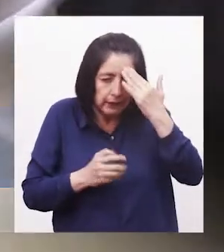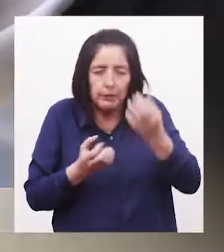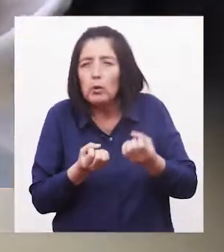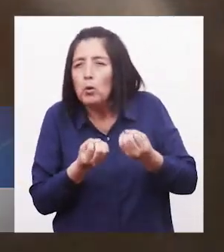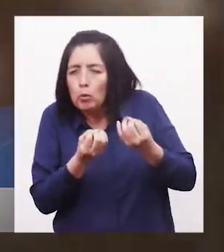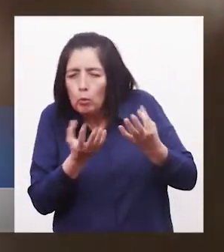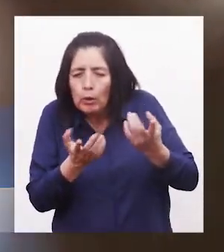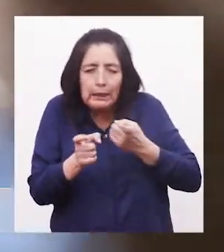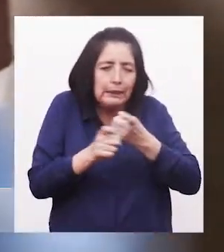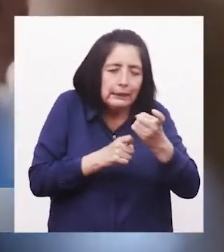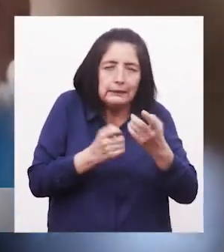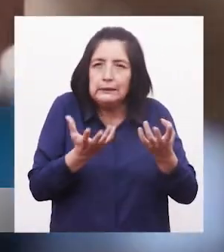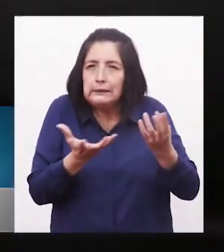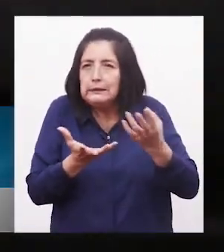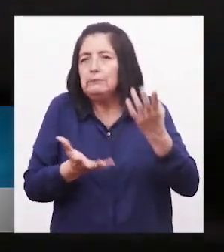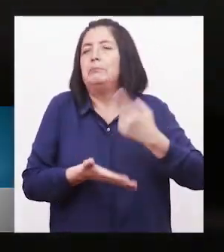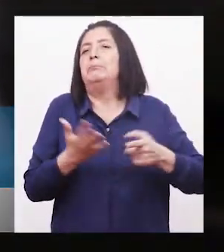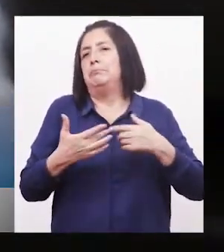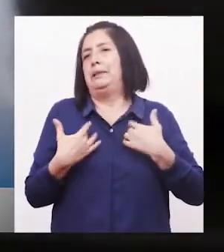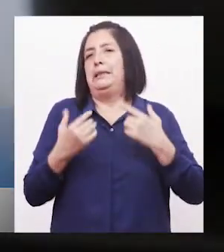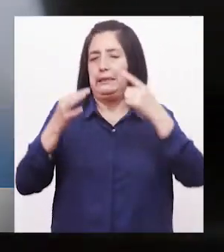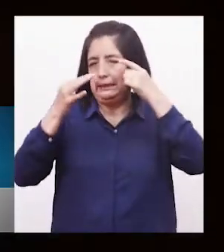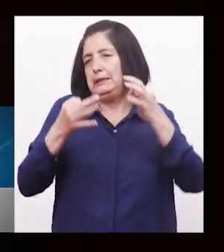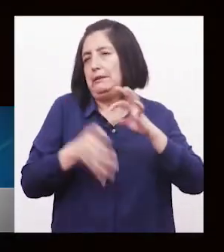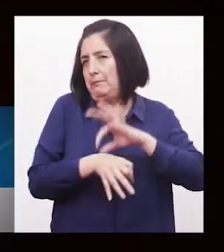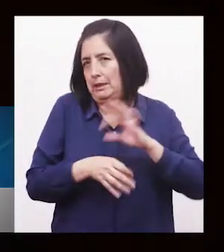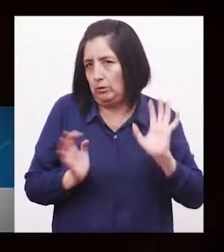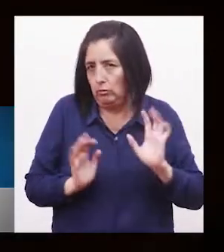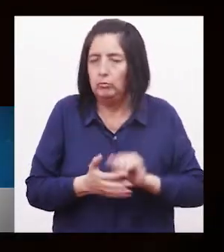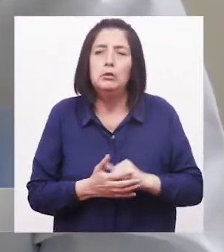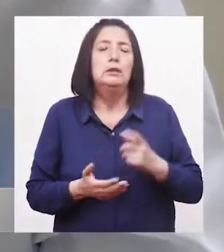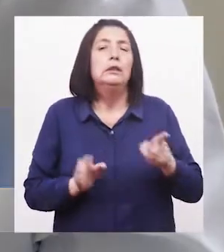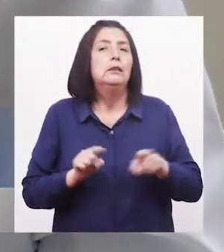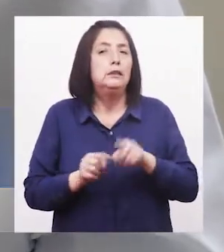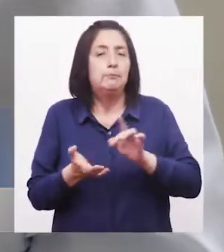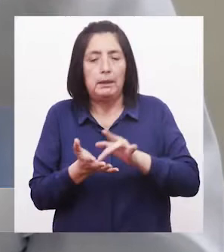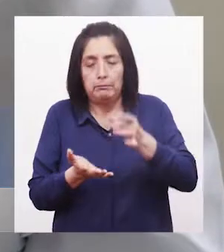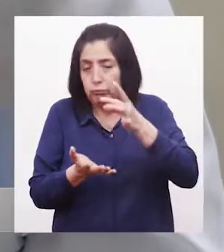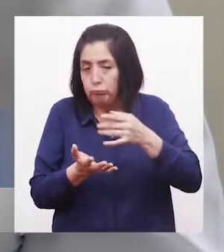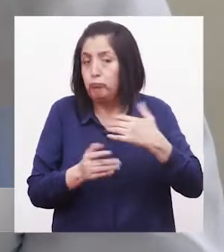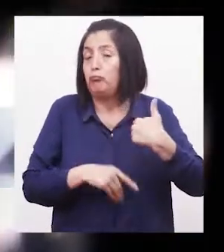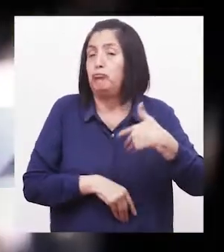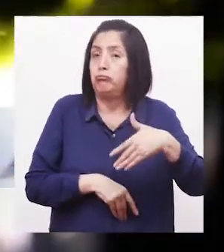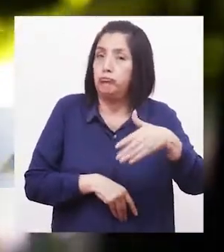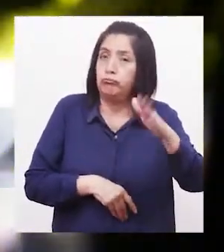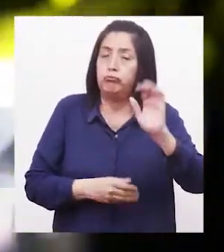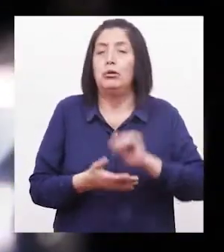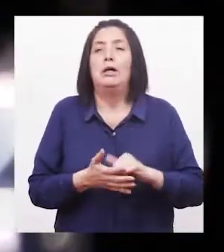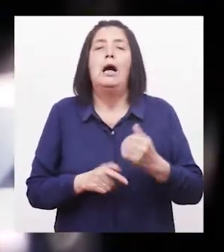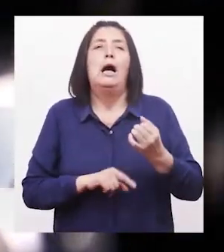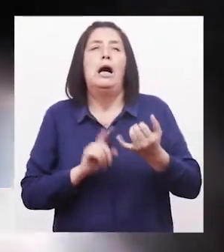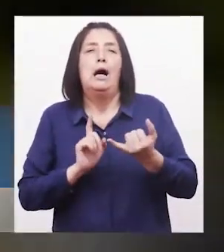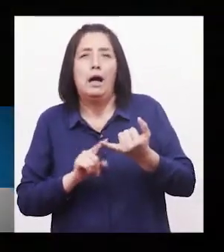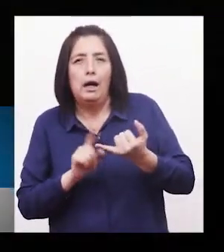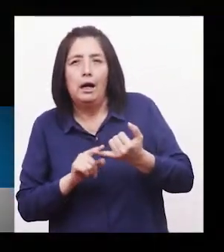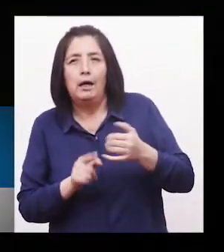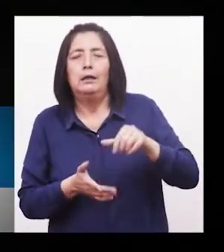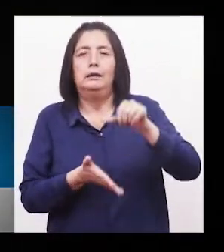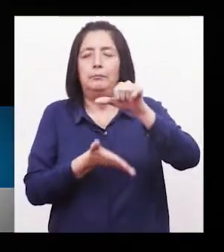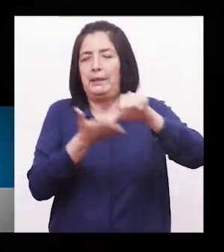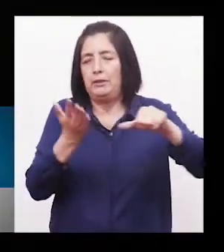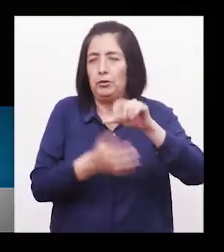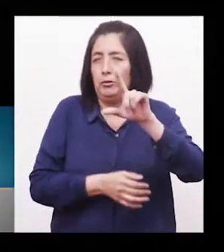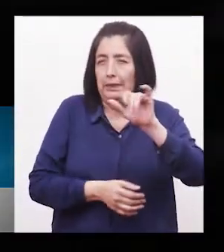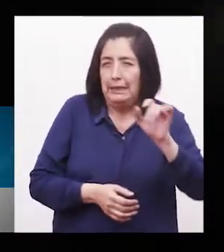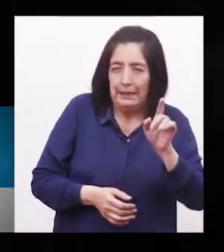nivel de afección se encuentran Para tomar decisiones Y para el tratamiento es todo un tema, ¿no? Desde láser, desde inyecciones